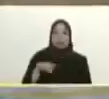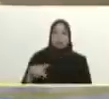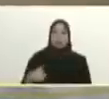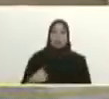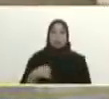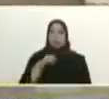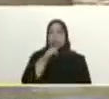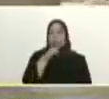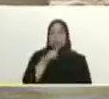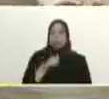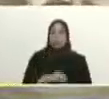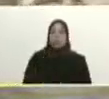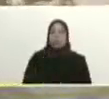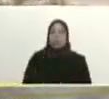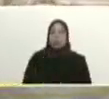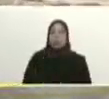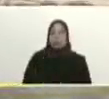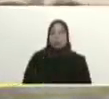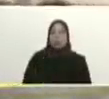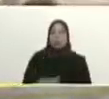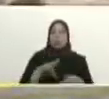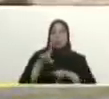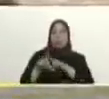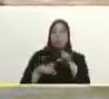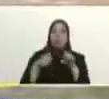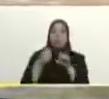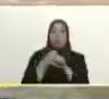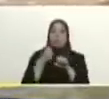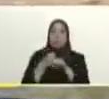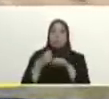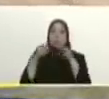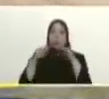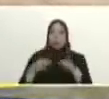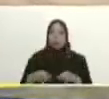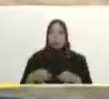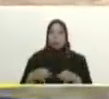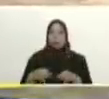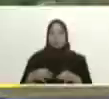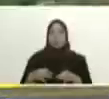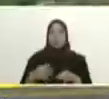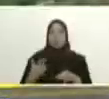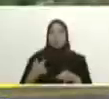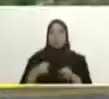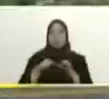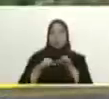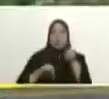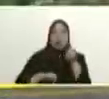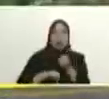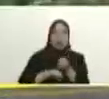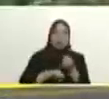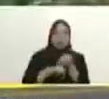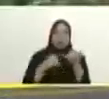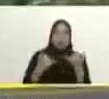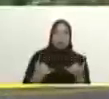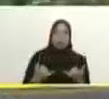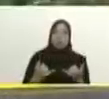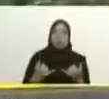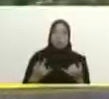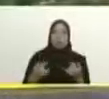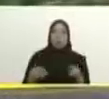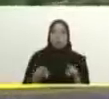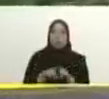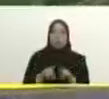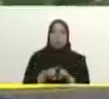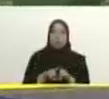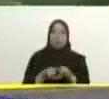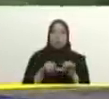y el resto adquiridas por el mercado secundario así que bueno presidente le agradecemos todo su apoyo como ya usted efectivamente lo ha dicho y